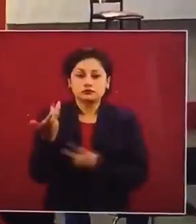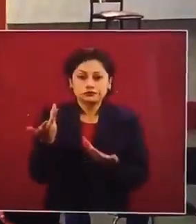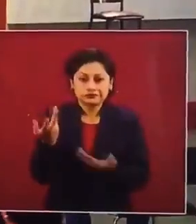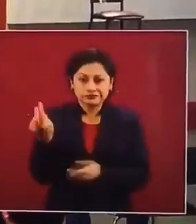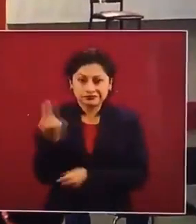esencial.